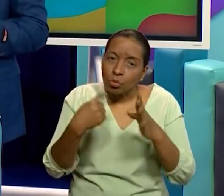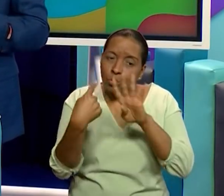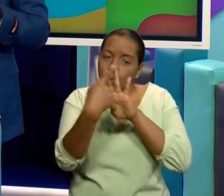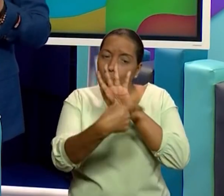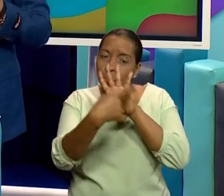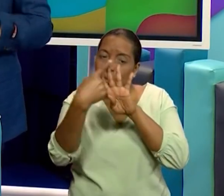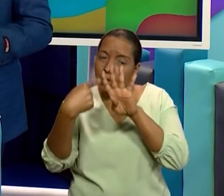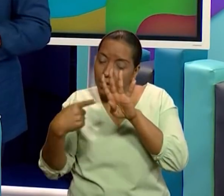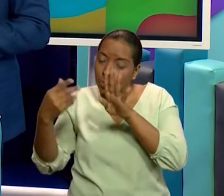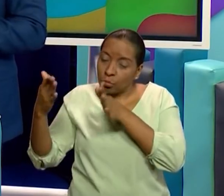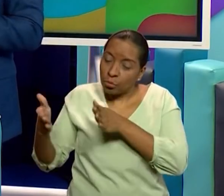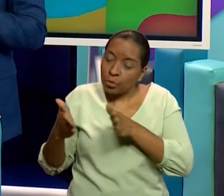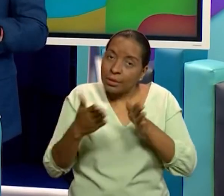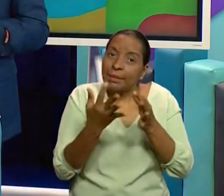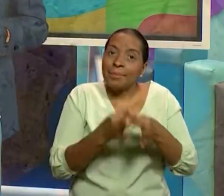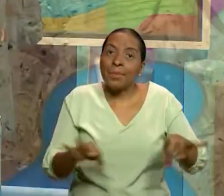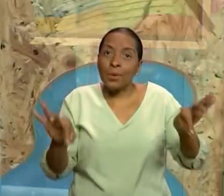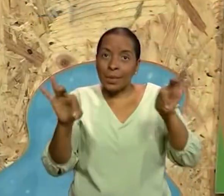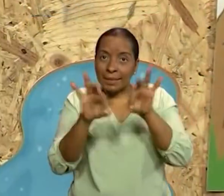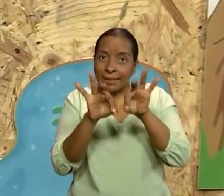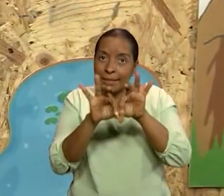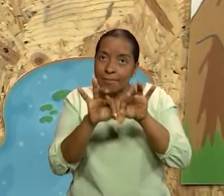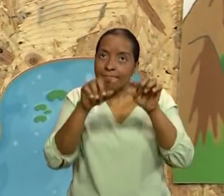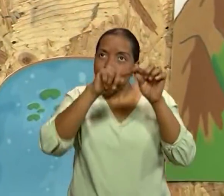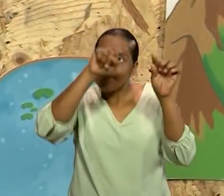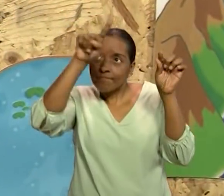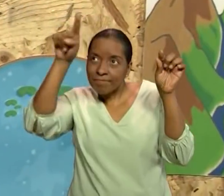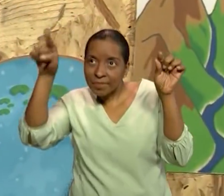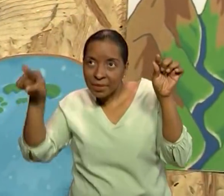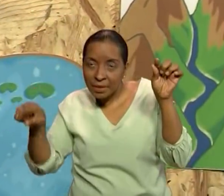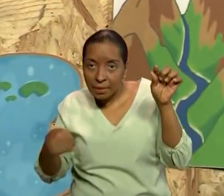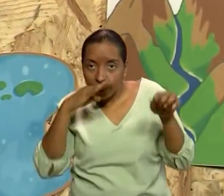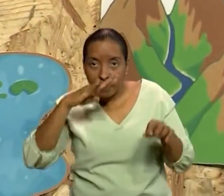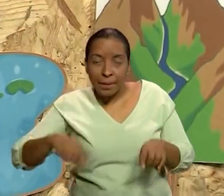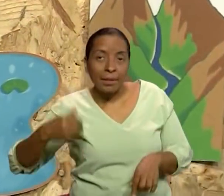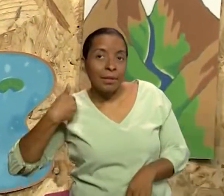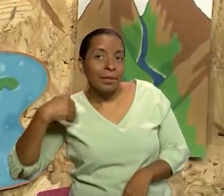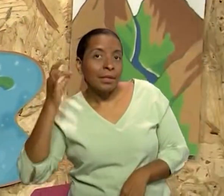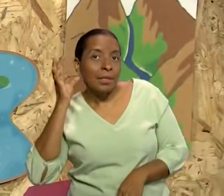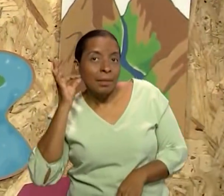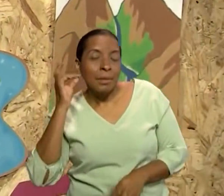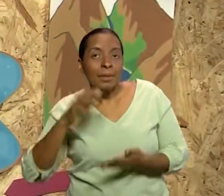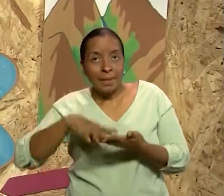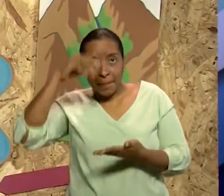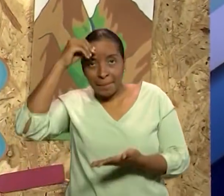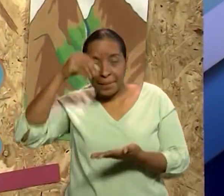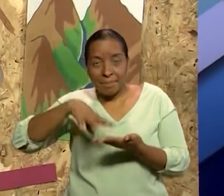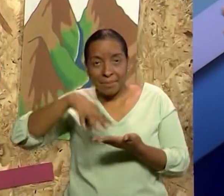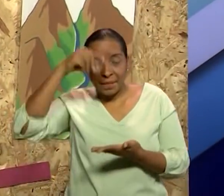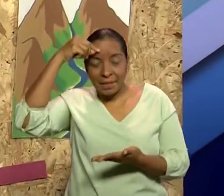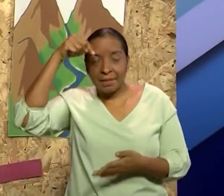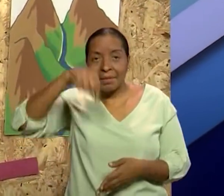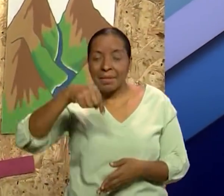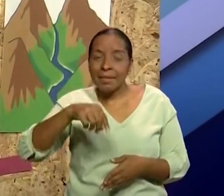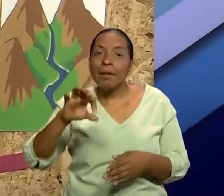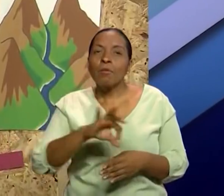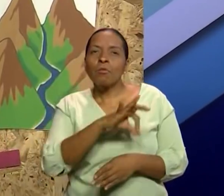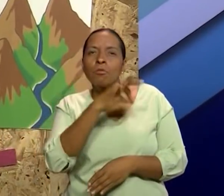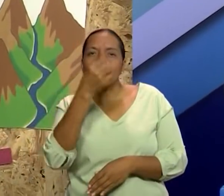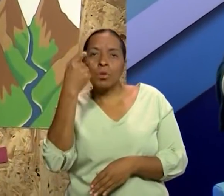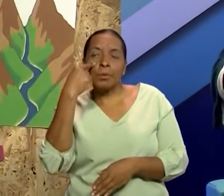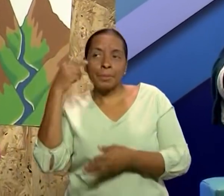procesos importantes del ciclo del agua que los chicos deben conocer. Y de esta manera que lo hemos